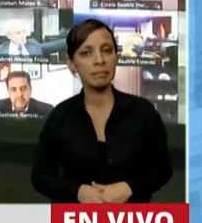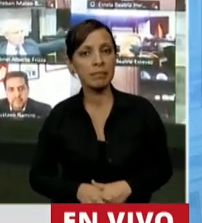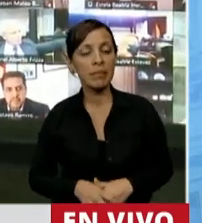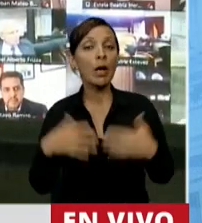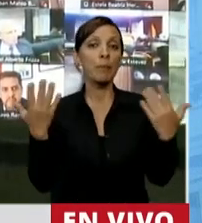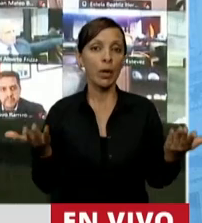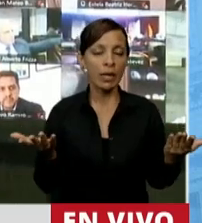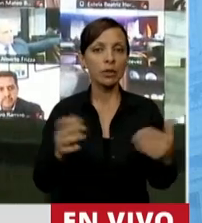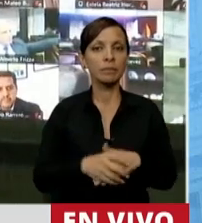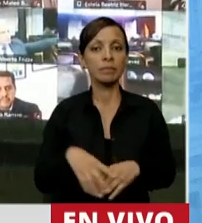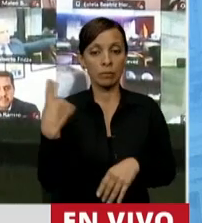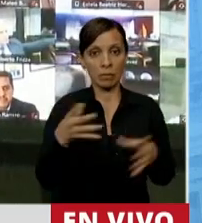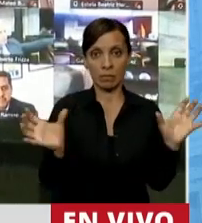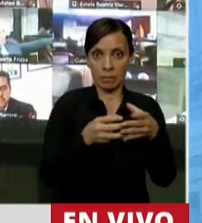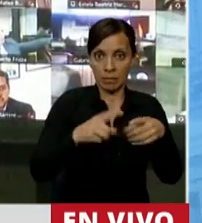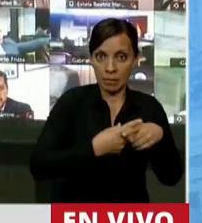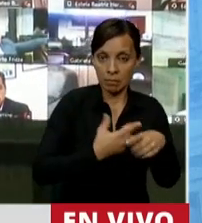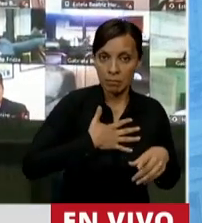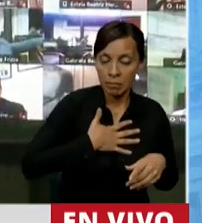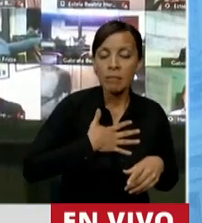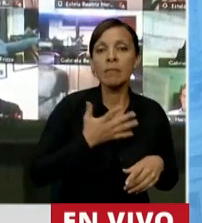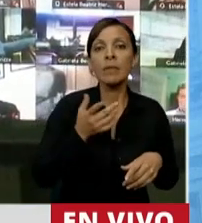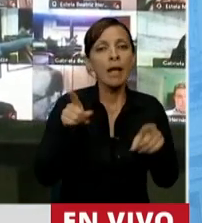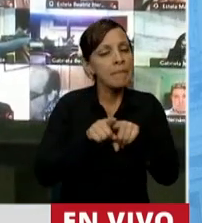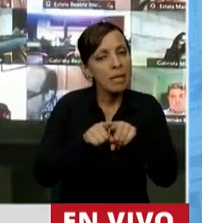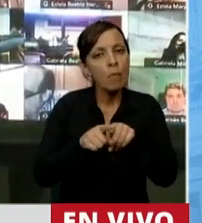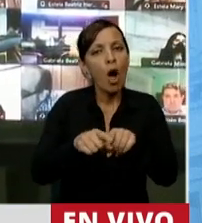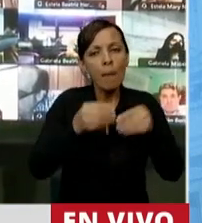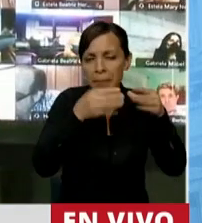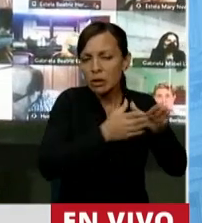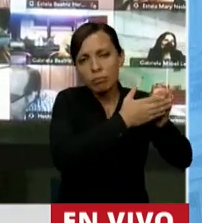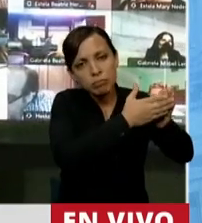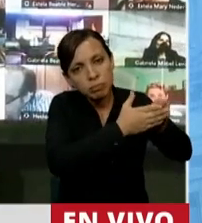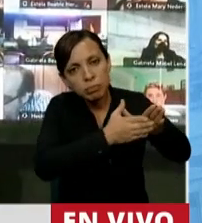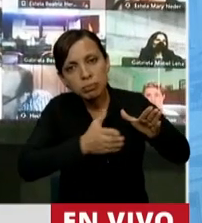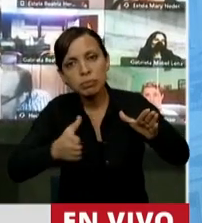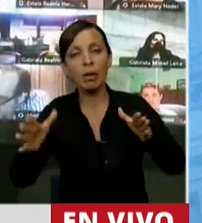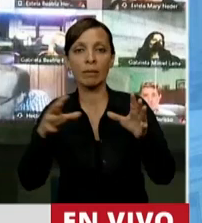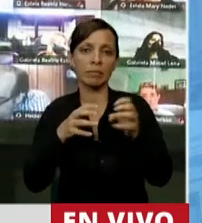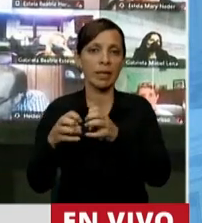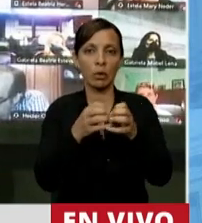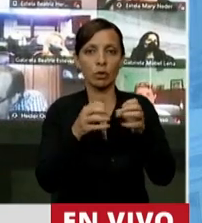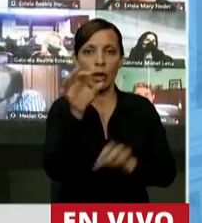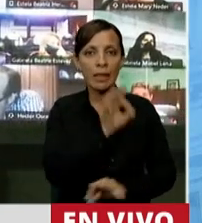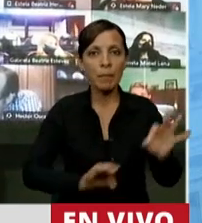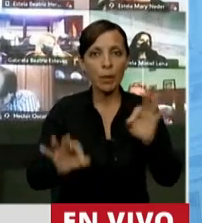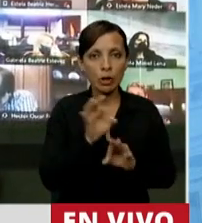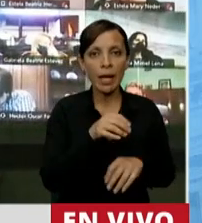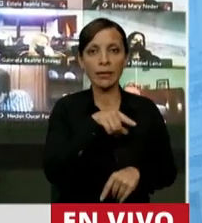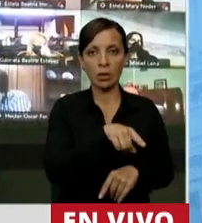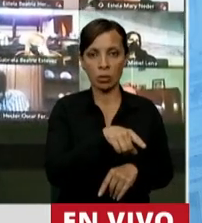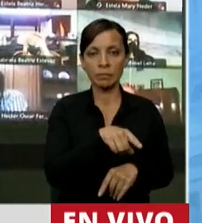eso, señor Presidente, de nuestro interbloque, y así como lo hemos hecho desde el principio de la discusión del proyecto en la